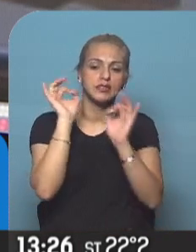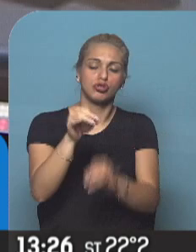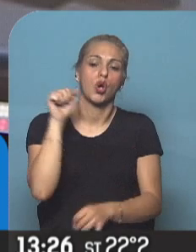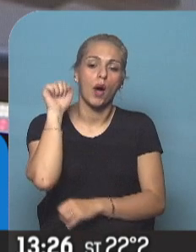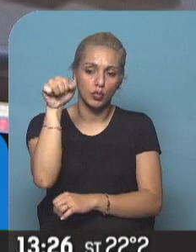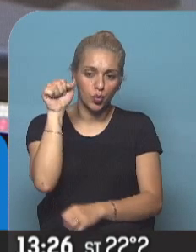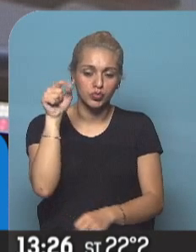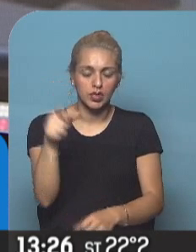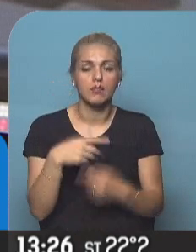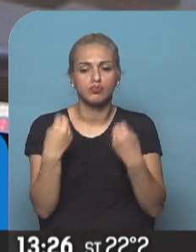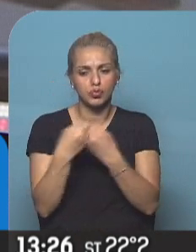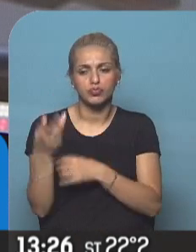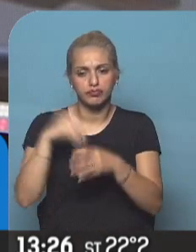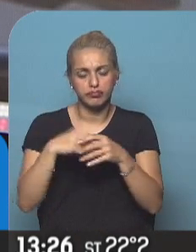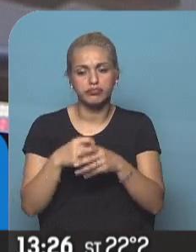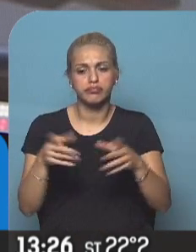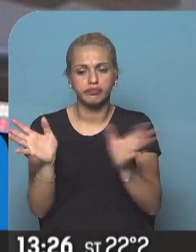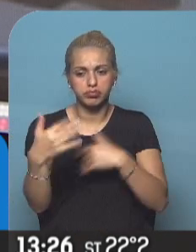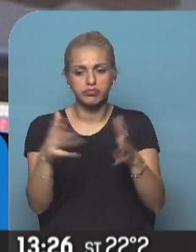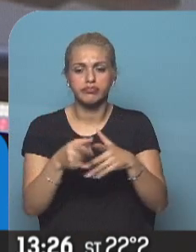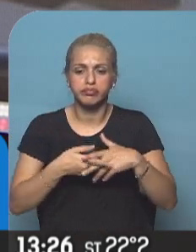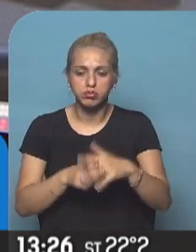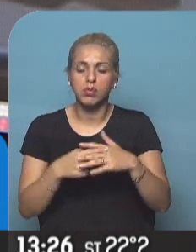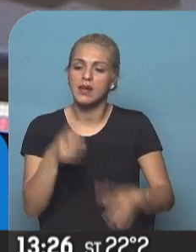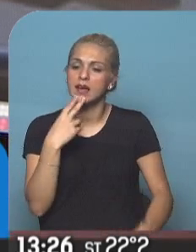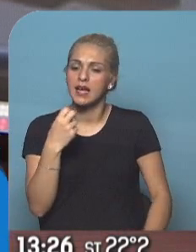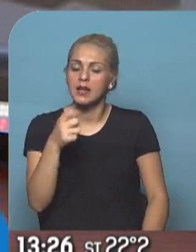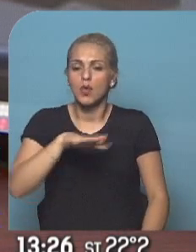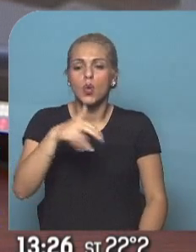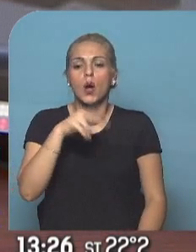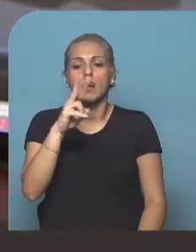llevó equipos para la central termoeléctrica de Villa María.